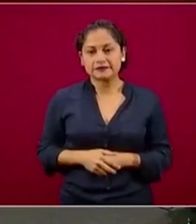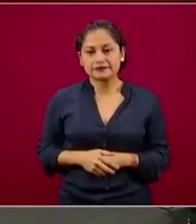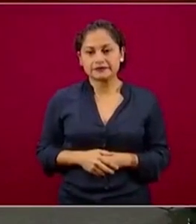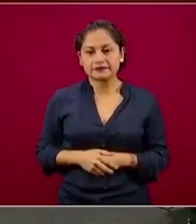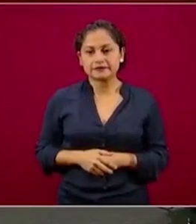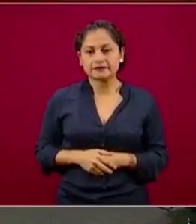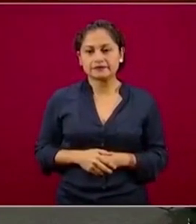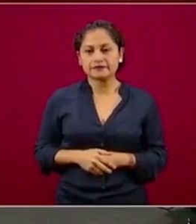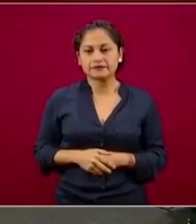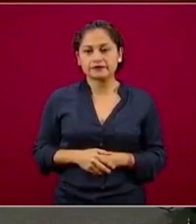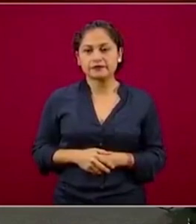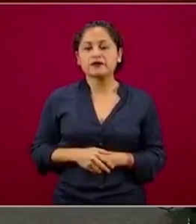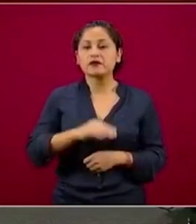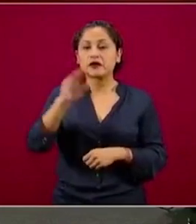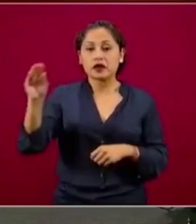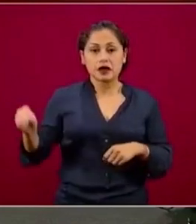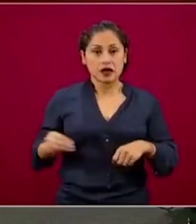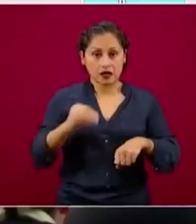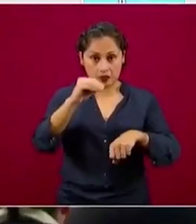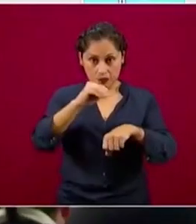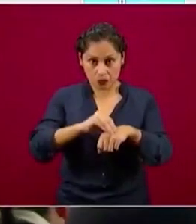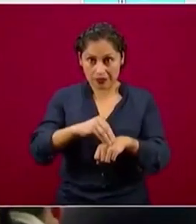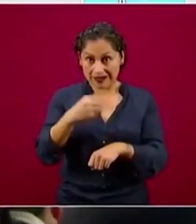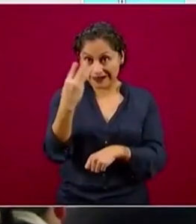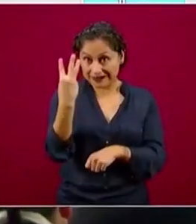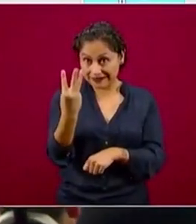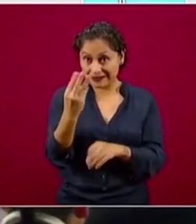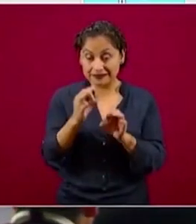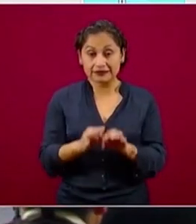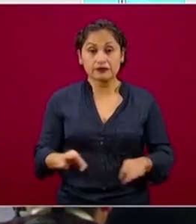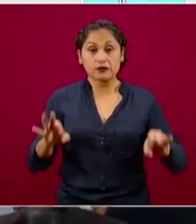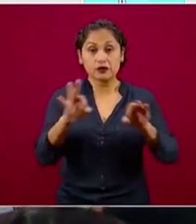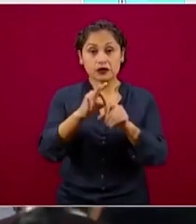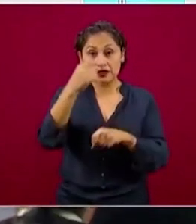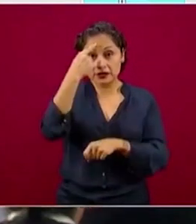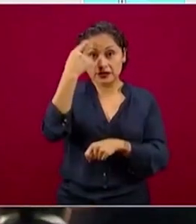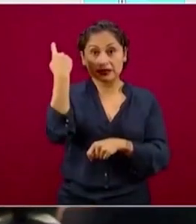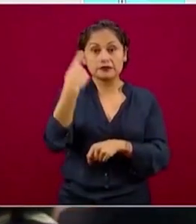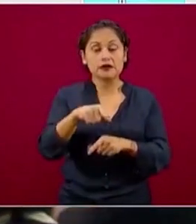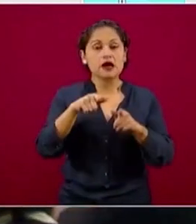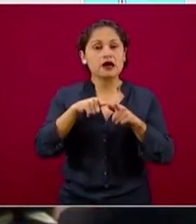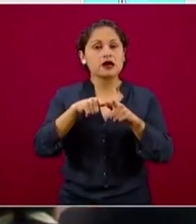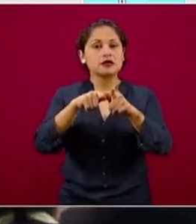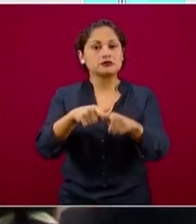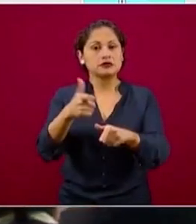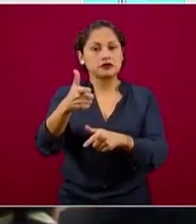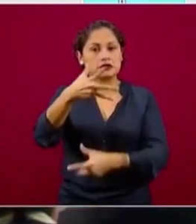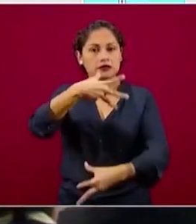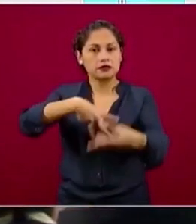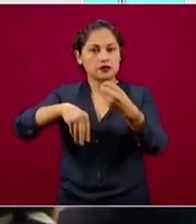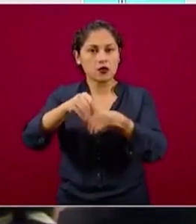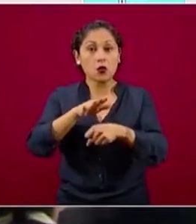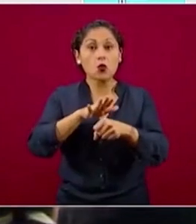tres que son fundamentales para la reactivación económica, construcción,